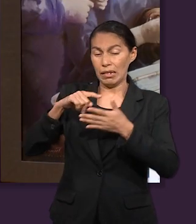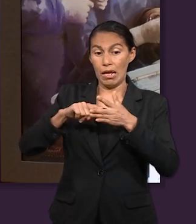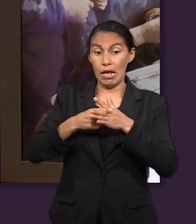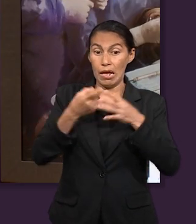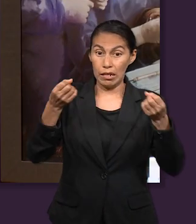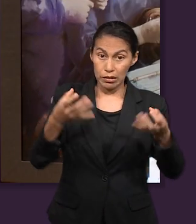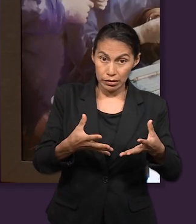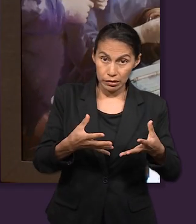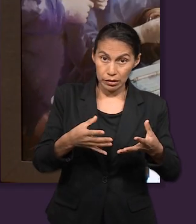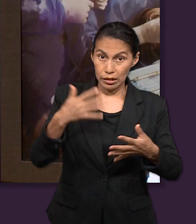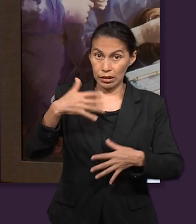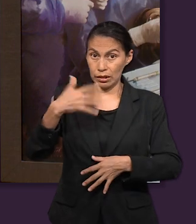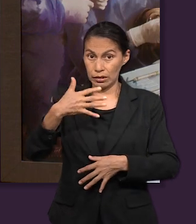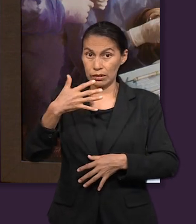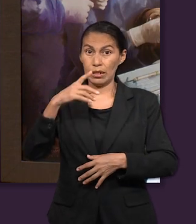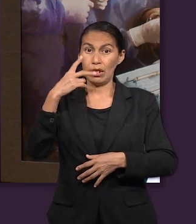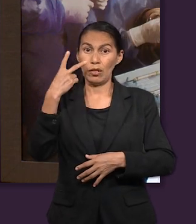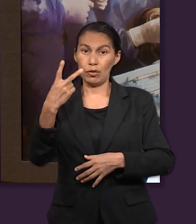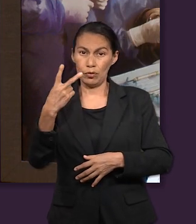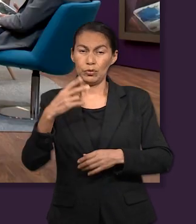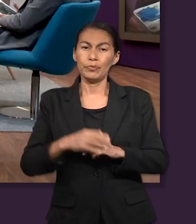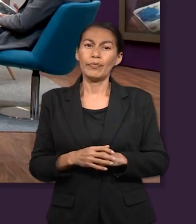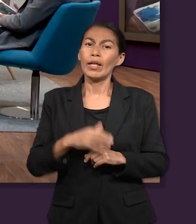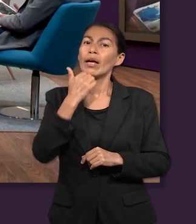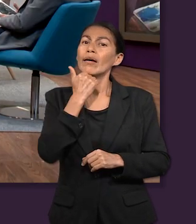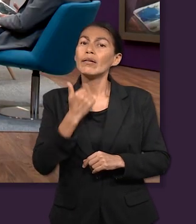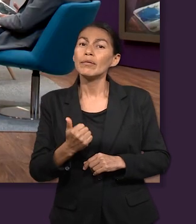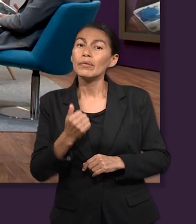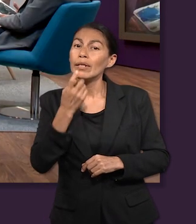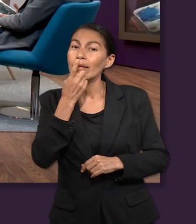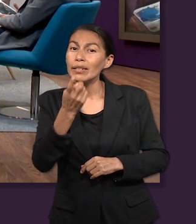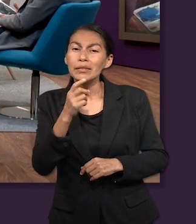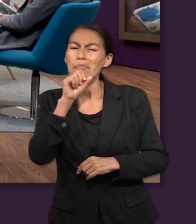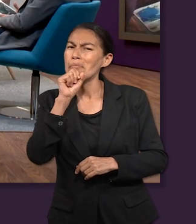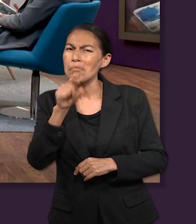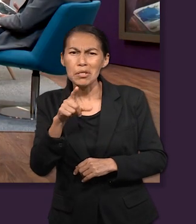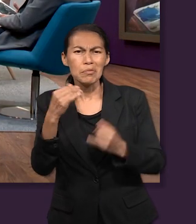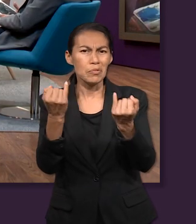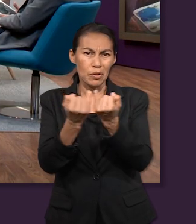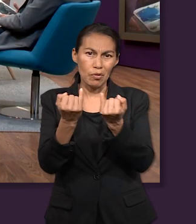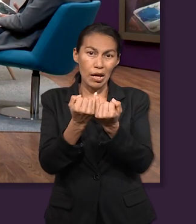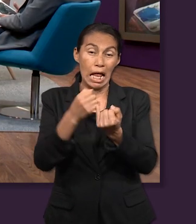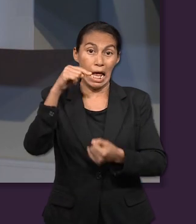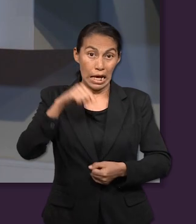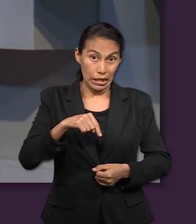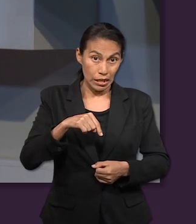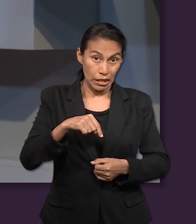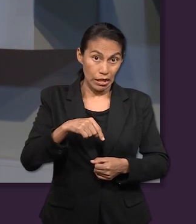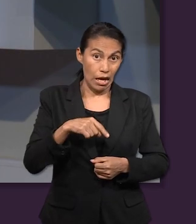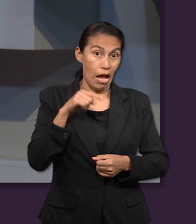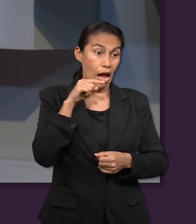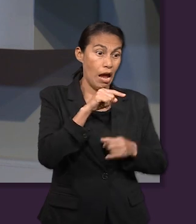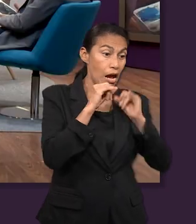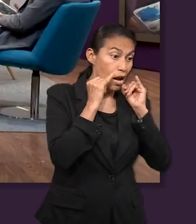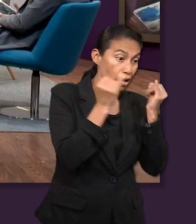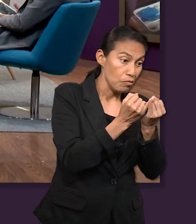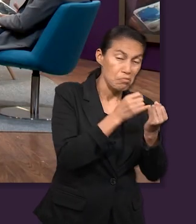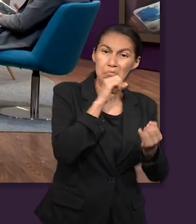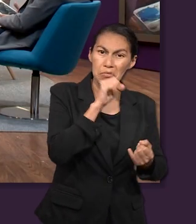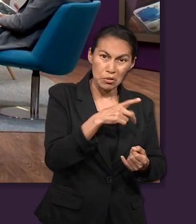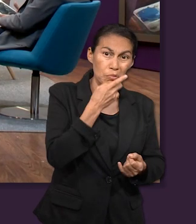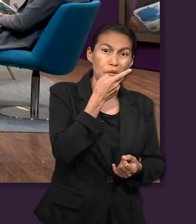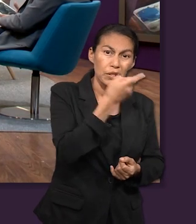recuerdan, en Génesis 15, 2, le hace esa misma garantía a su siervo Abraham. Y entonces aquí se la